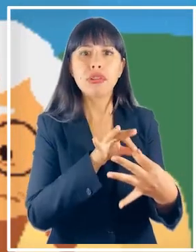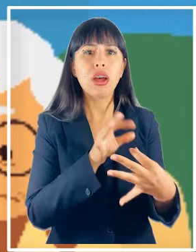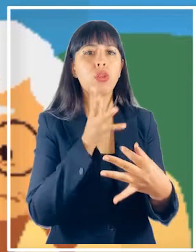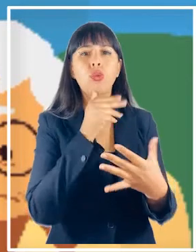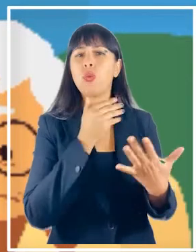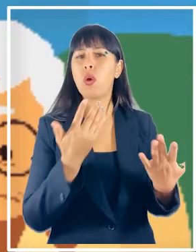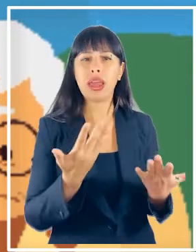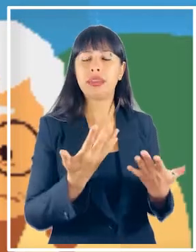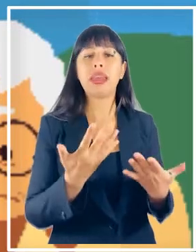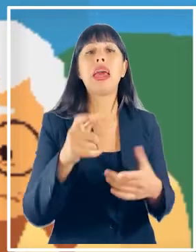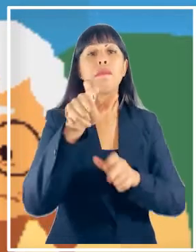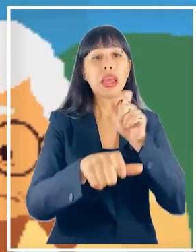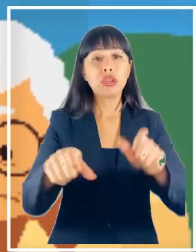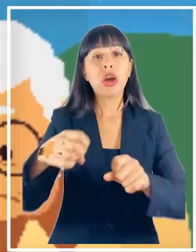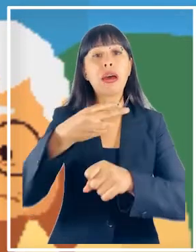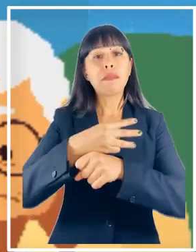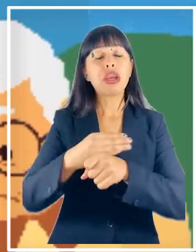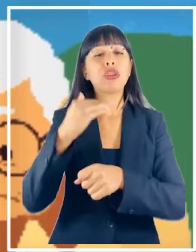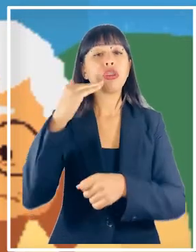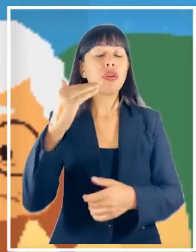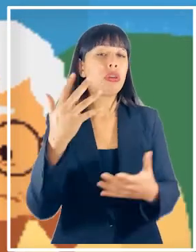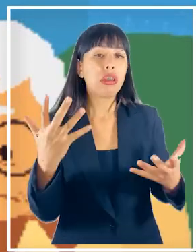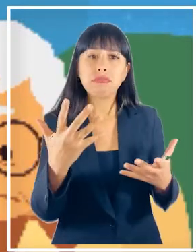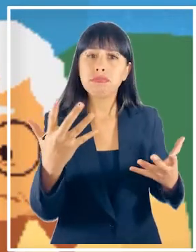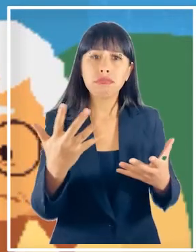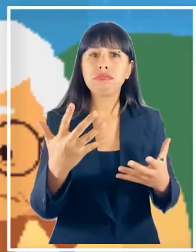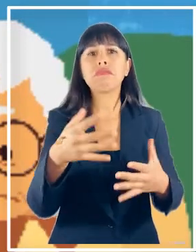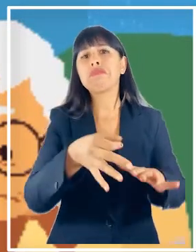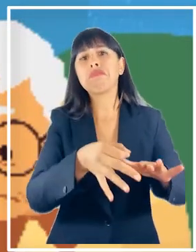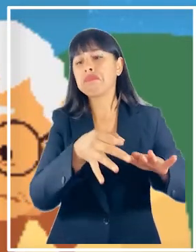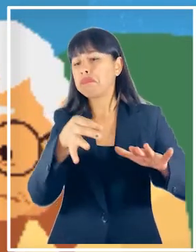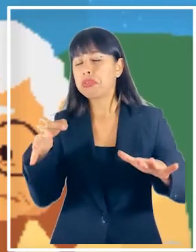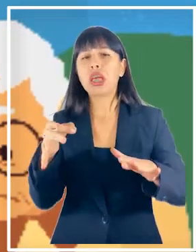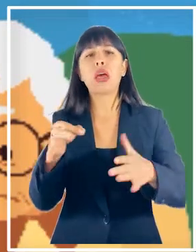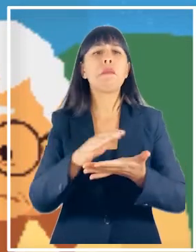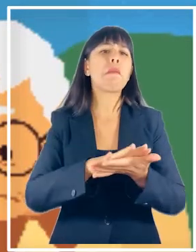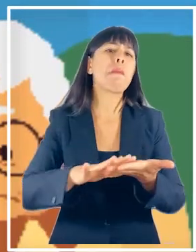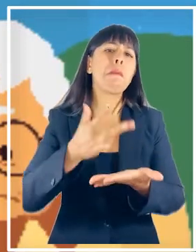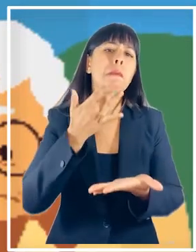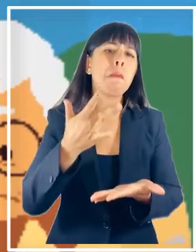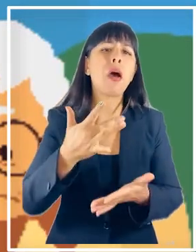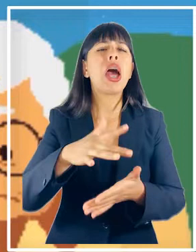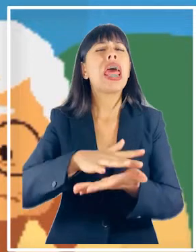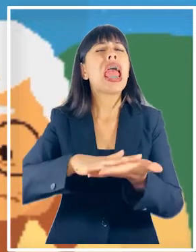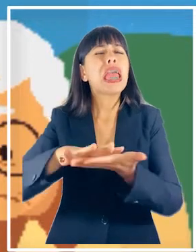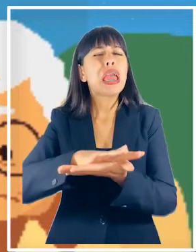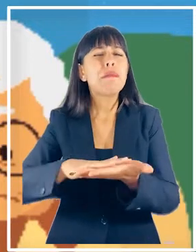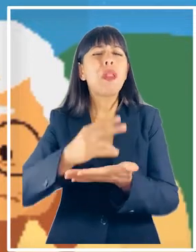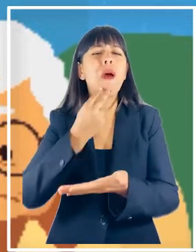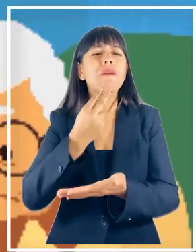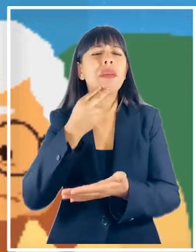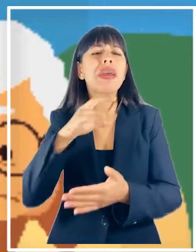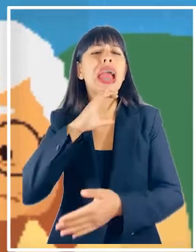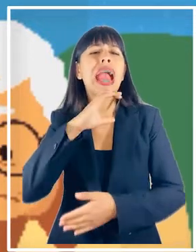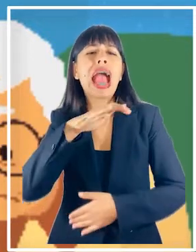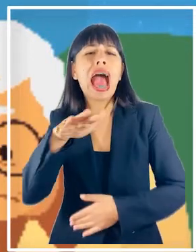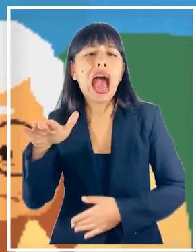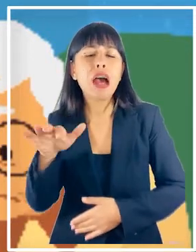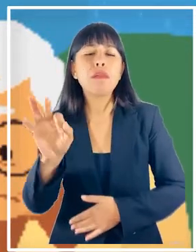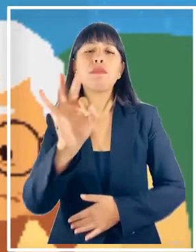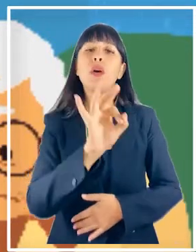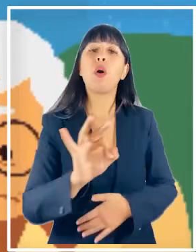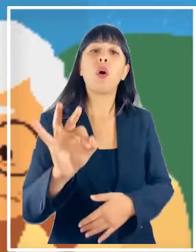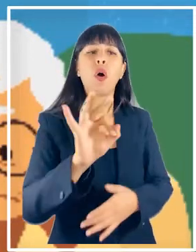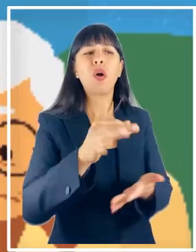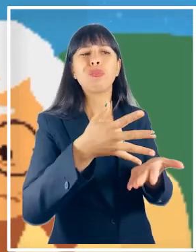mayores se pueden encontrar aisladas socialmente por distintos motivos como vivir en sectores rurales o en sectores